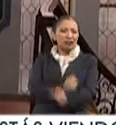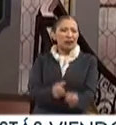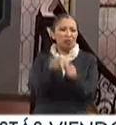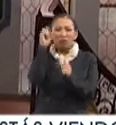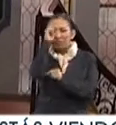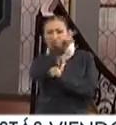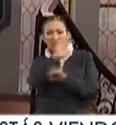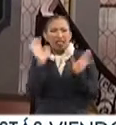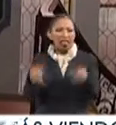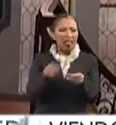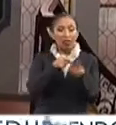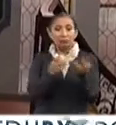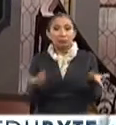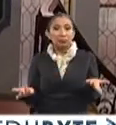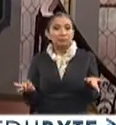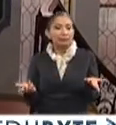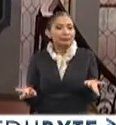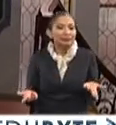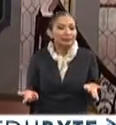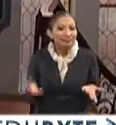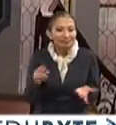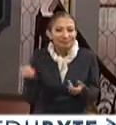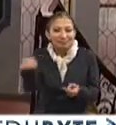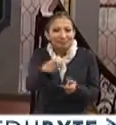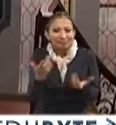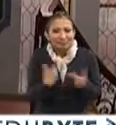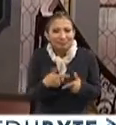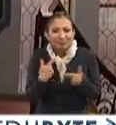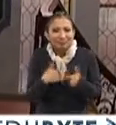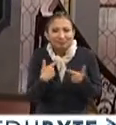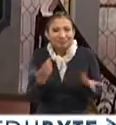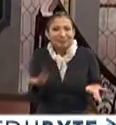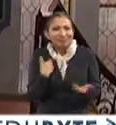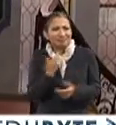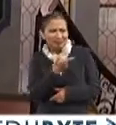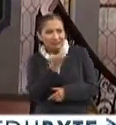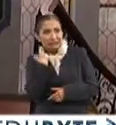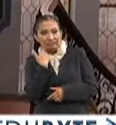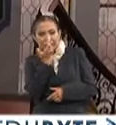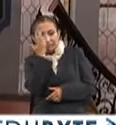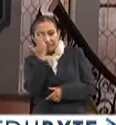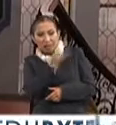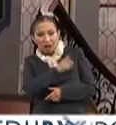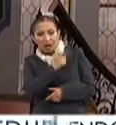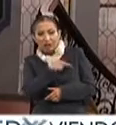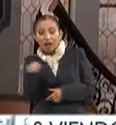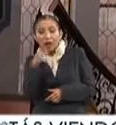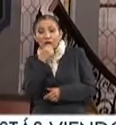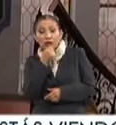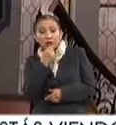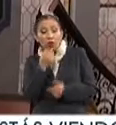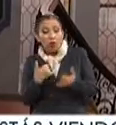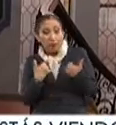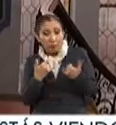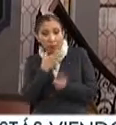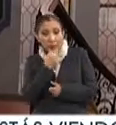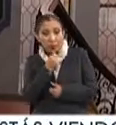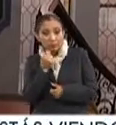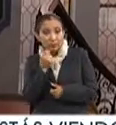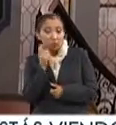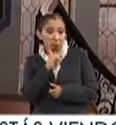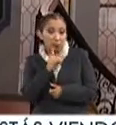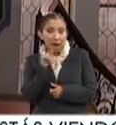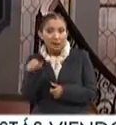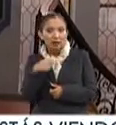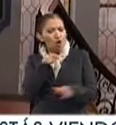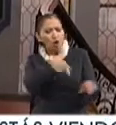difícil, yo creo que de alguna manera es un mensaje que a los chavas o en su momento a nosotros,